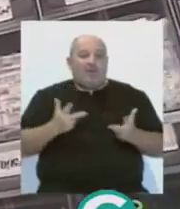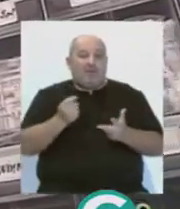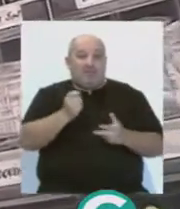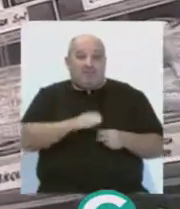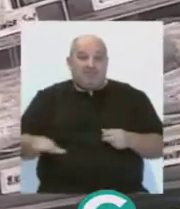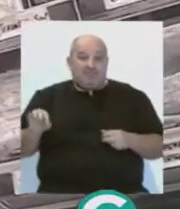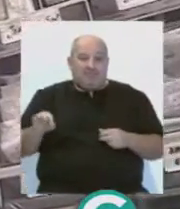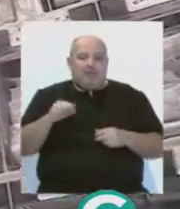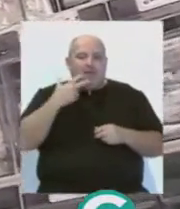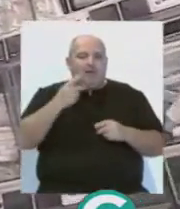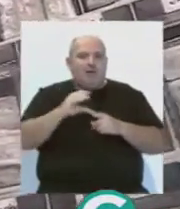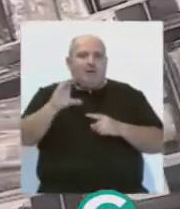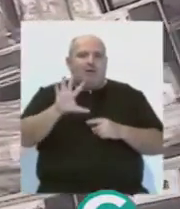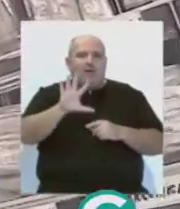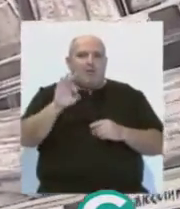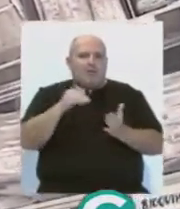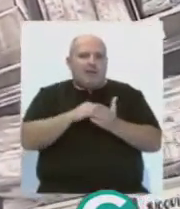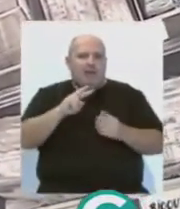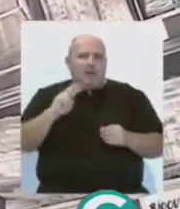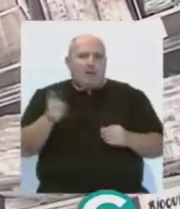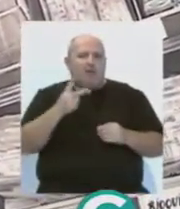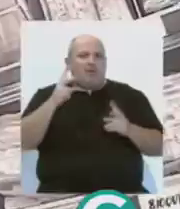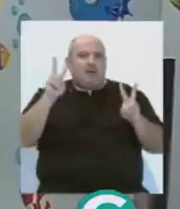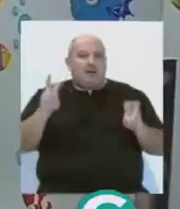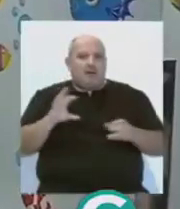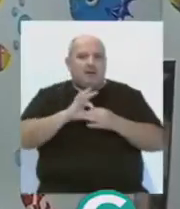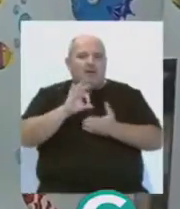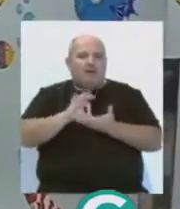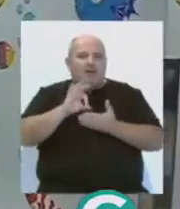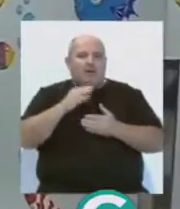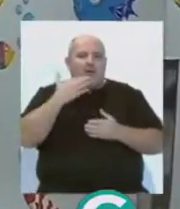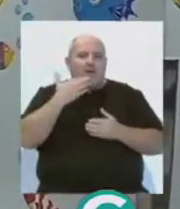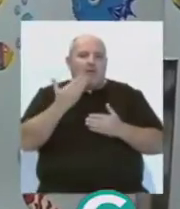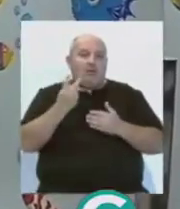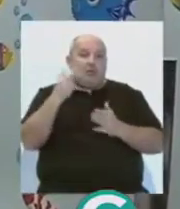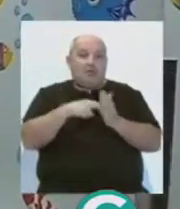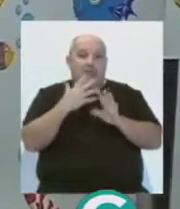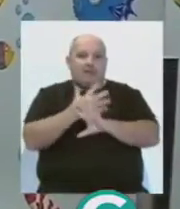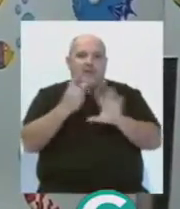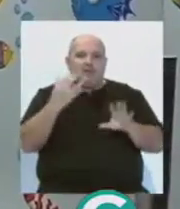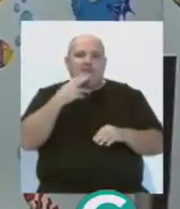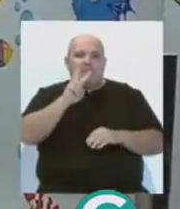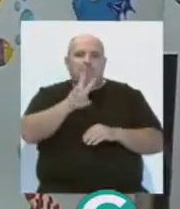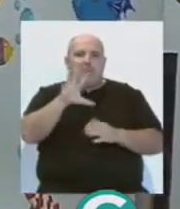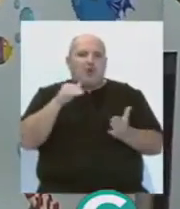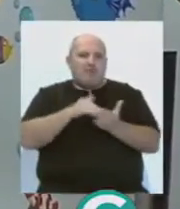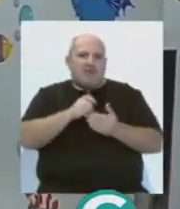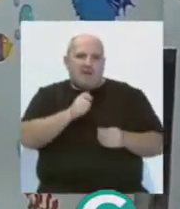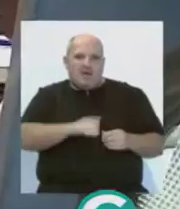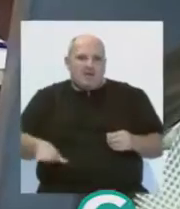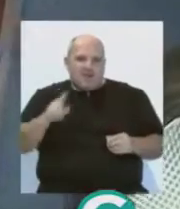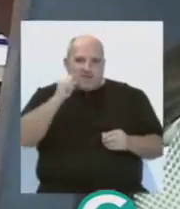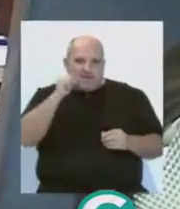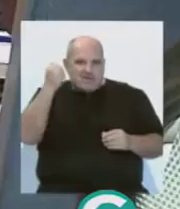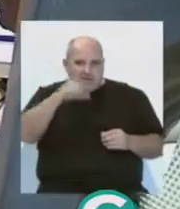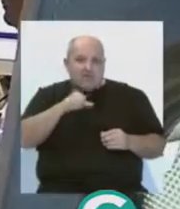pediátricas ha supuesto una inversión de 50.000 euros. Destacar que por este servicio pasaron durante 2017 más de 25.000 niños, con